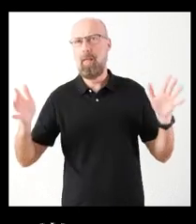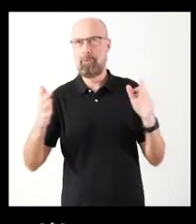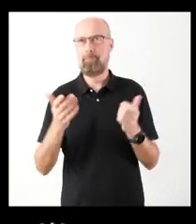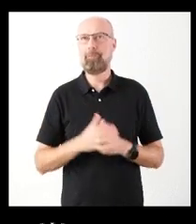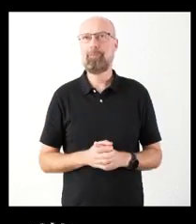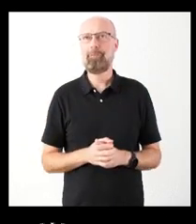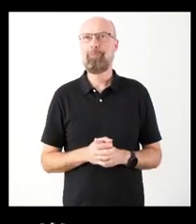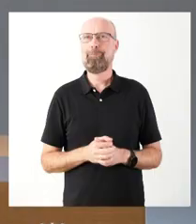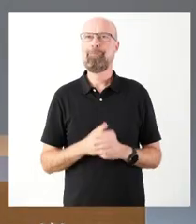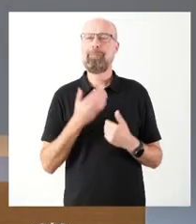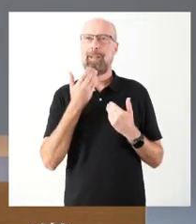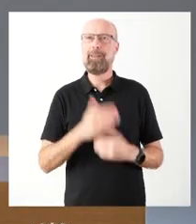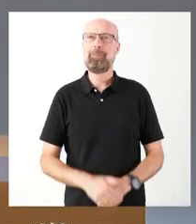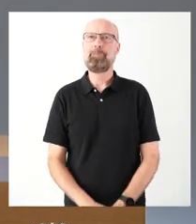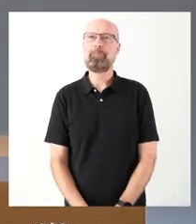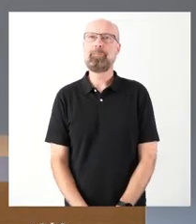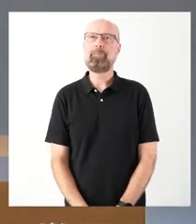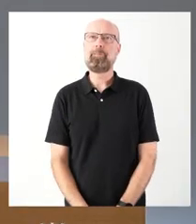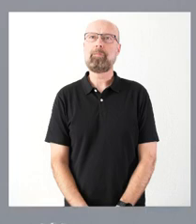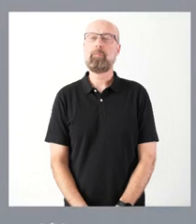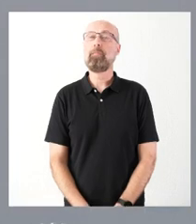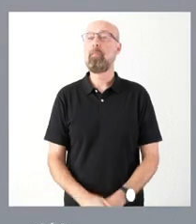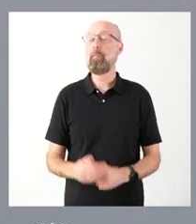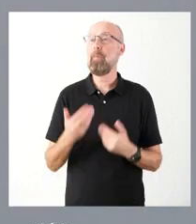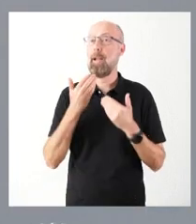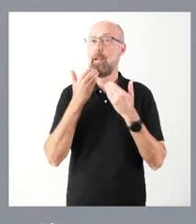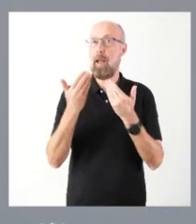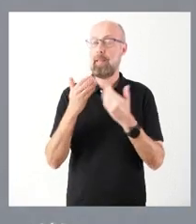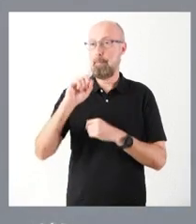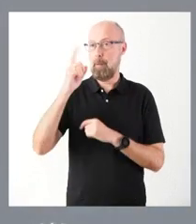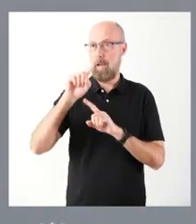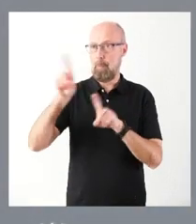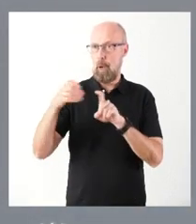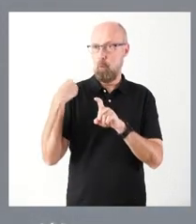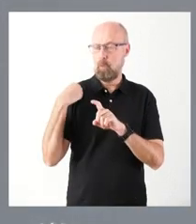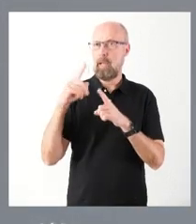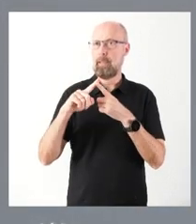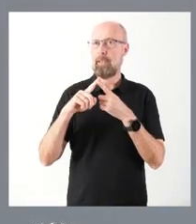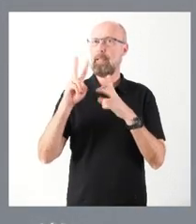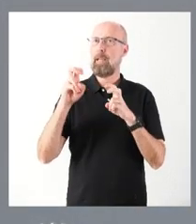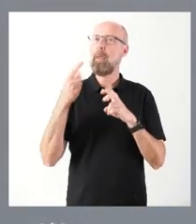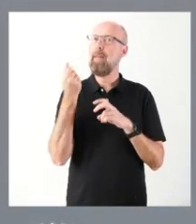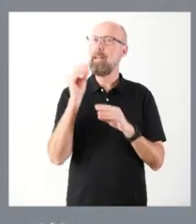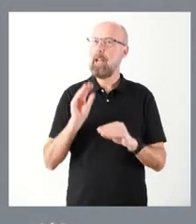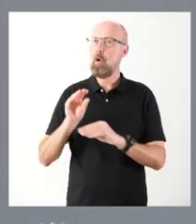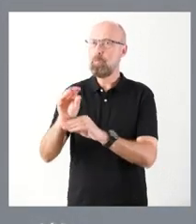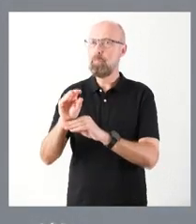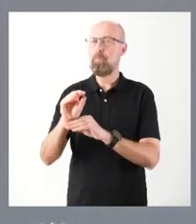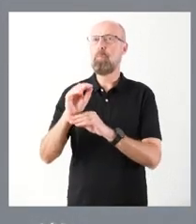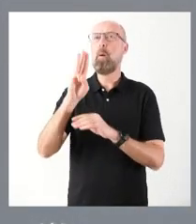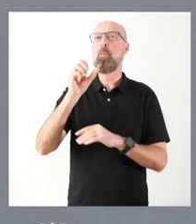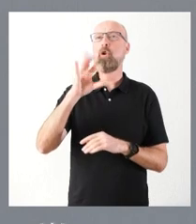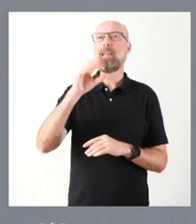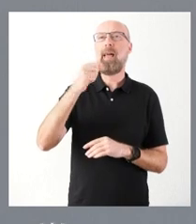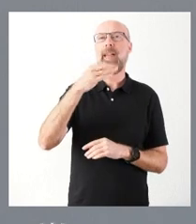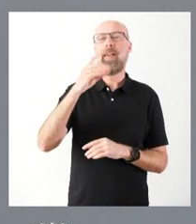tema. Gracias. Pues muchas gracias. La primera de las preguntas es cómo se va a distribuir entre los dos municipios, entre Posada de Valdeón y Oseja de